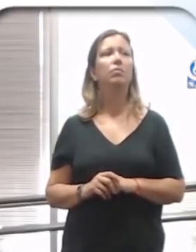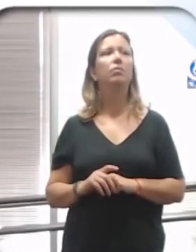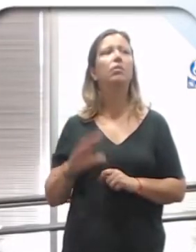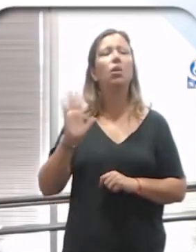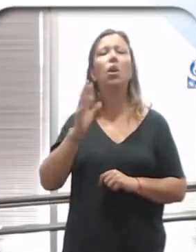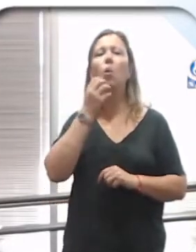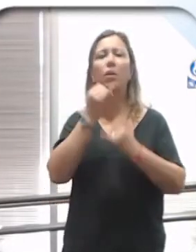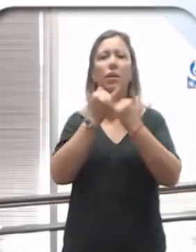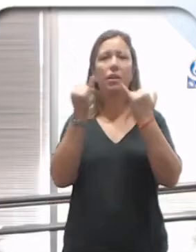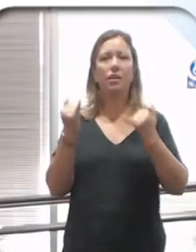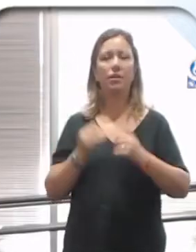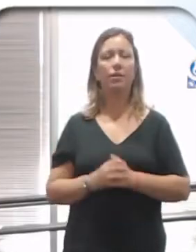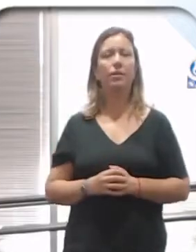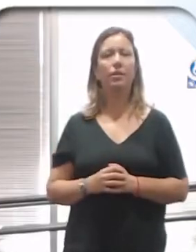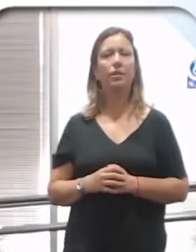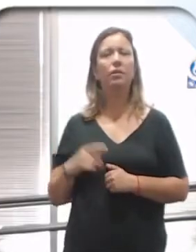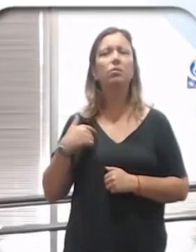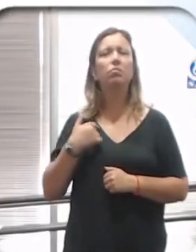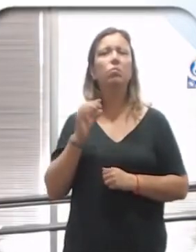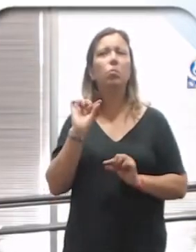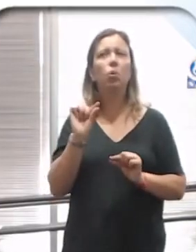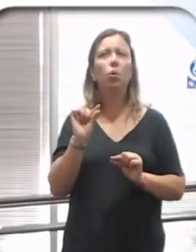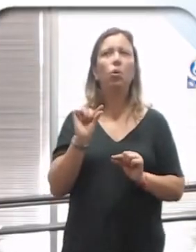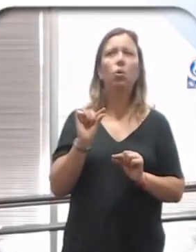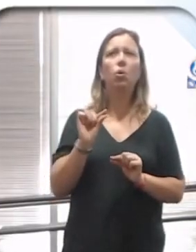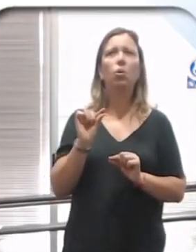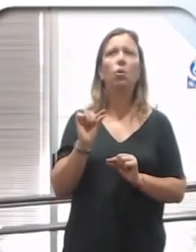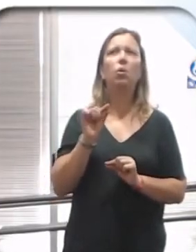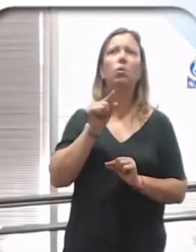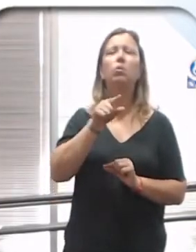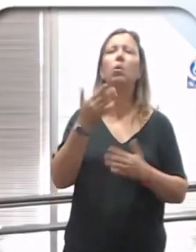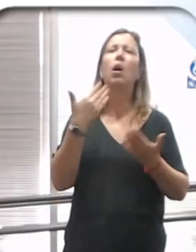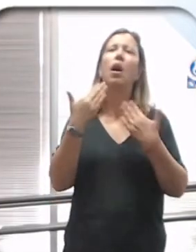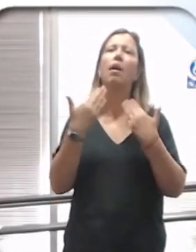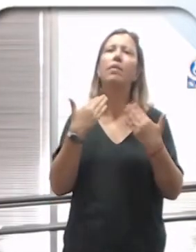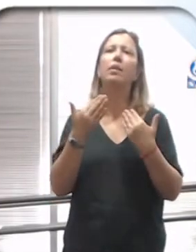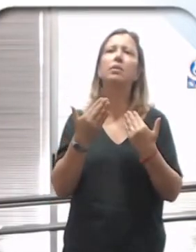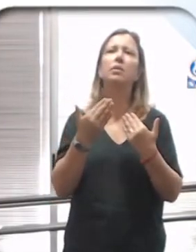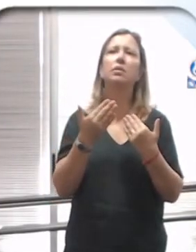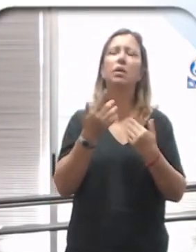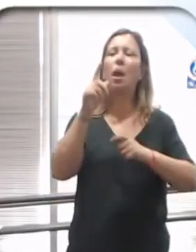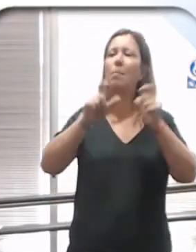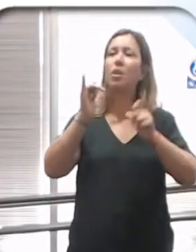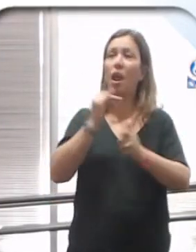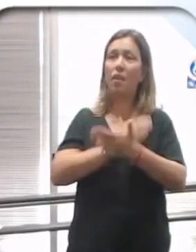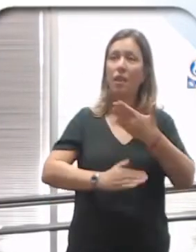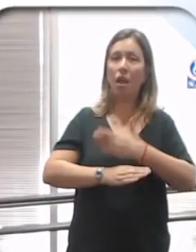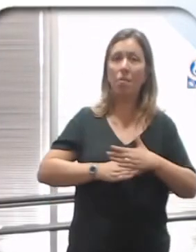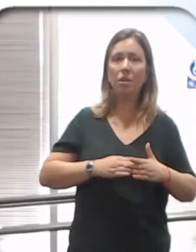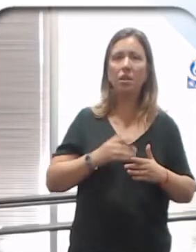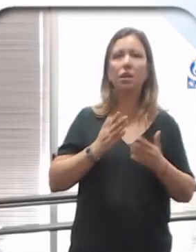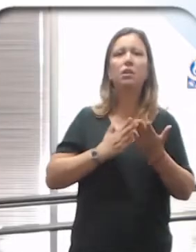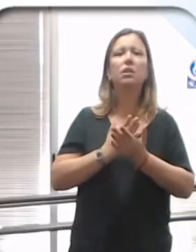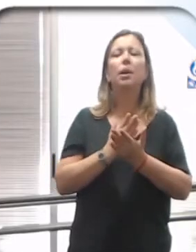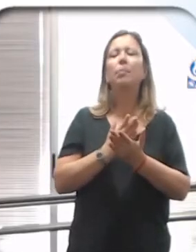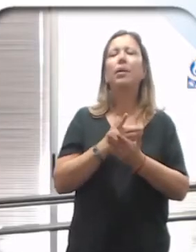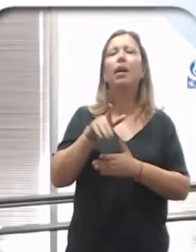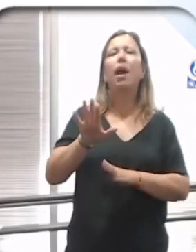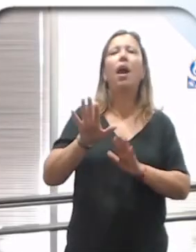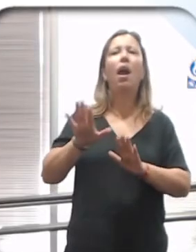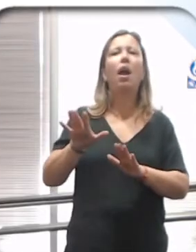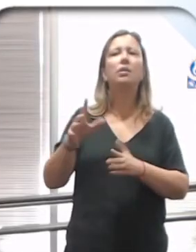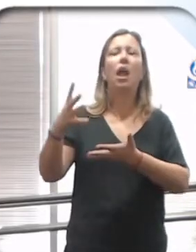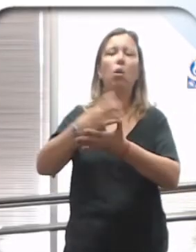Hola, buen día. A mí me queda un el tema de cuando tú hablas de que las personas con discapacidad están más propensas